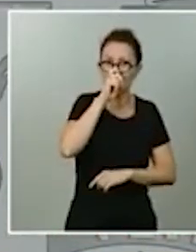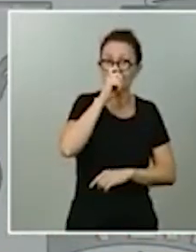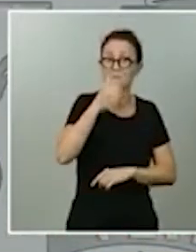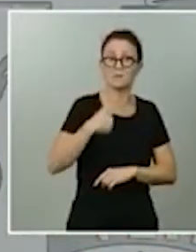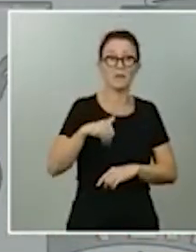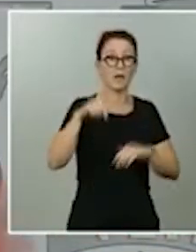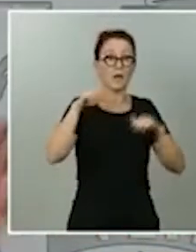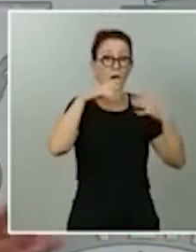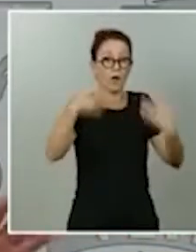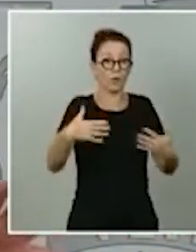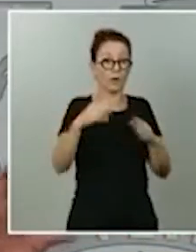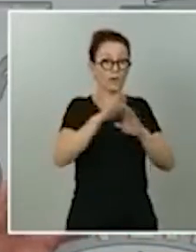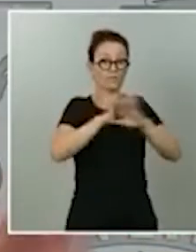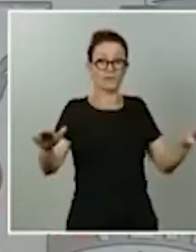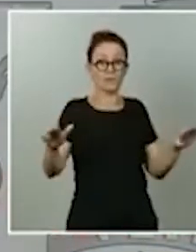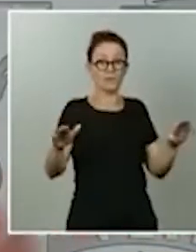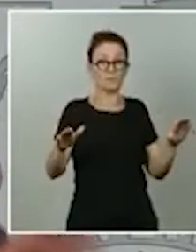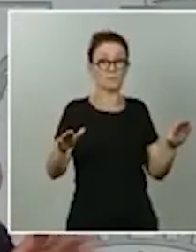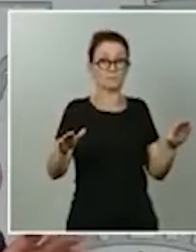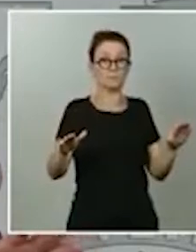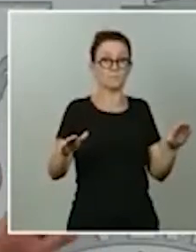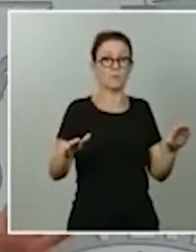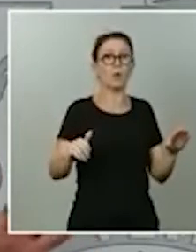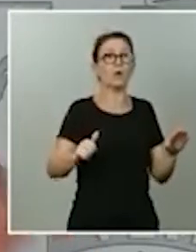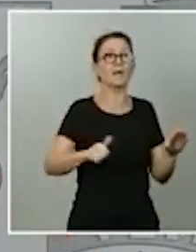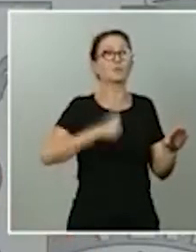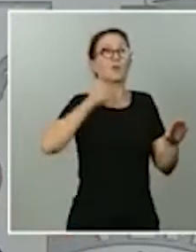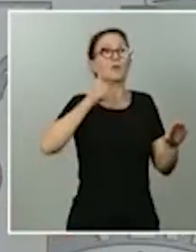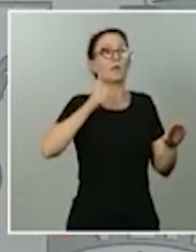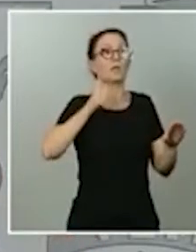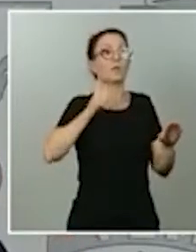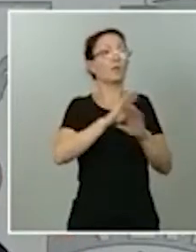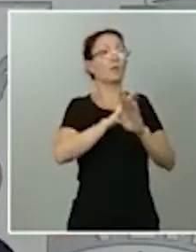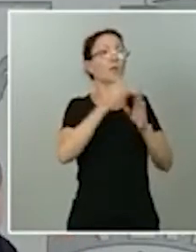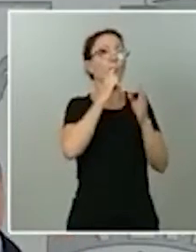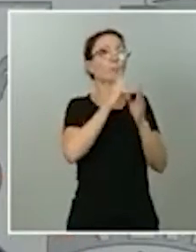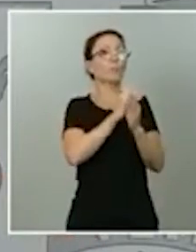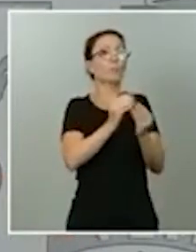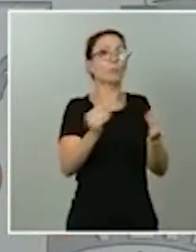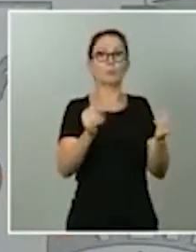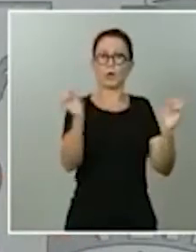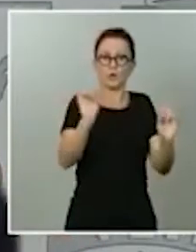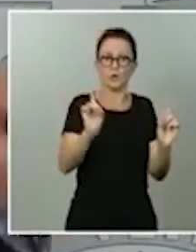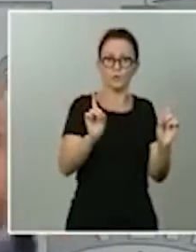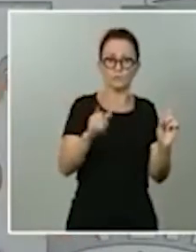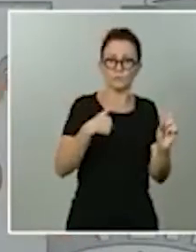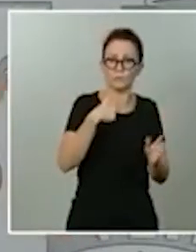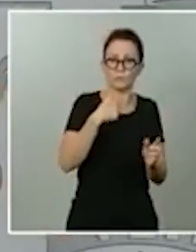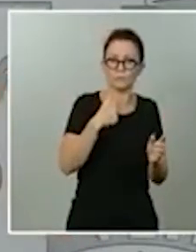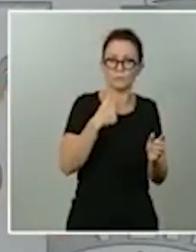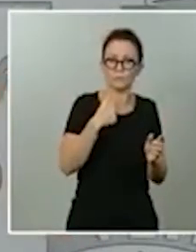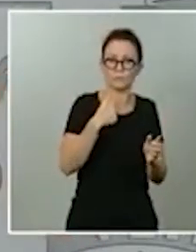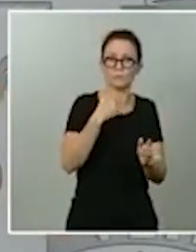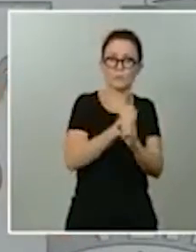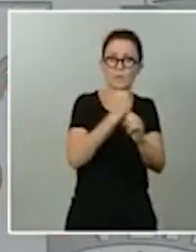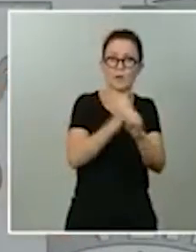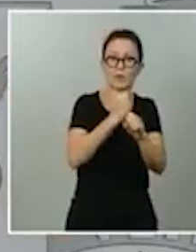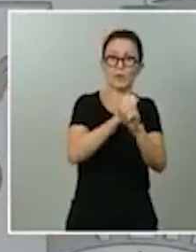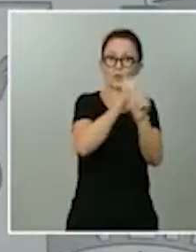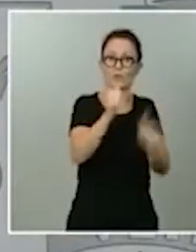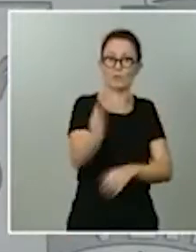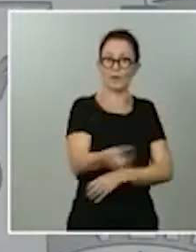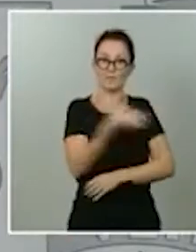casualidad sino porque se ha actuado y se ha actuado de manera eficaz como tenemos que hacerlo cogobernando entre el gobierno de España y las comunidades autónomas